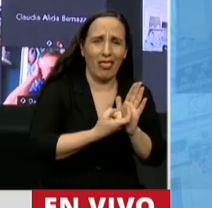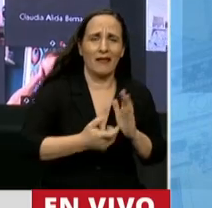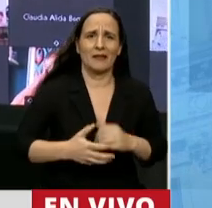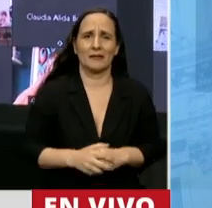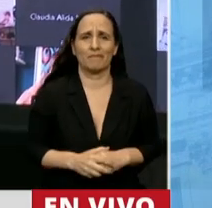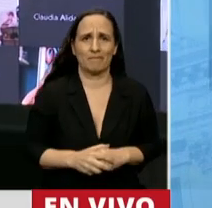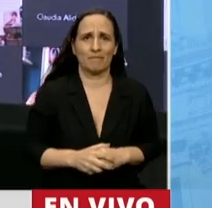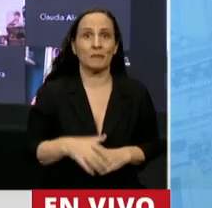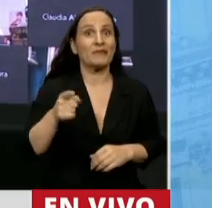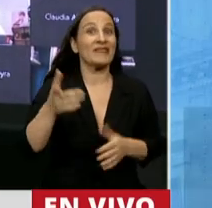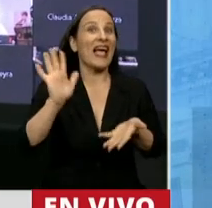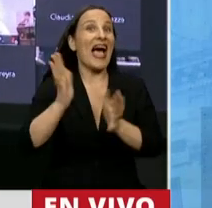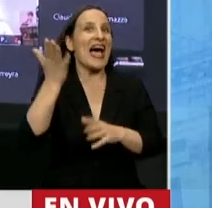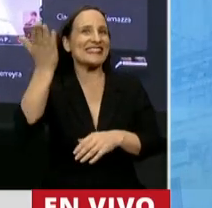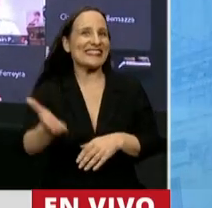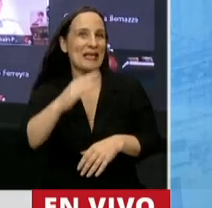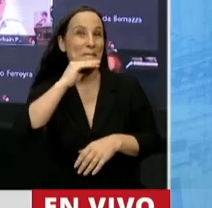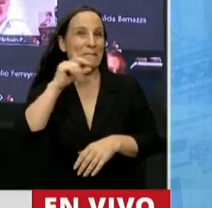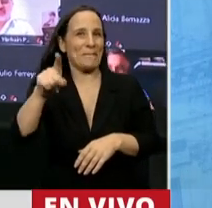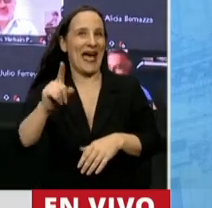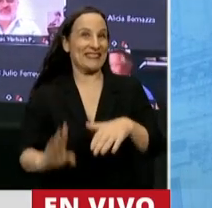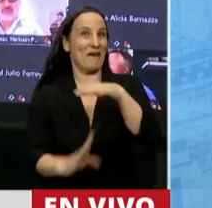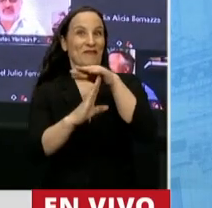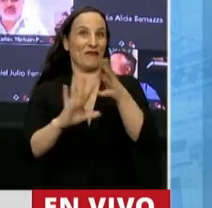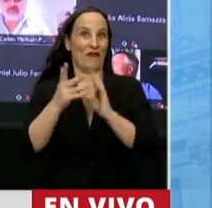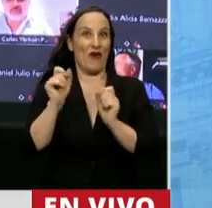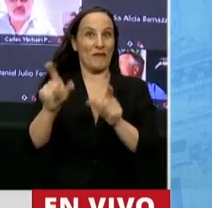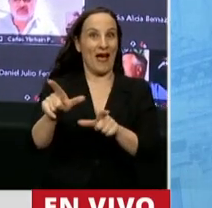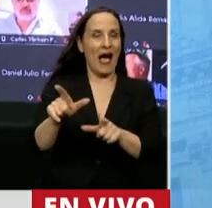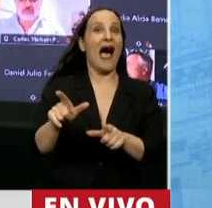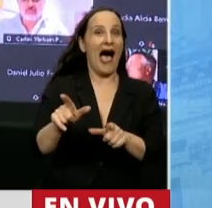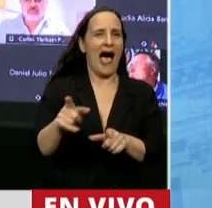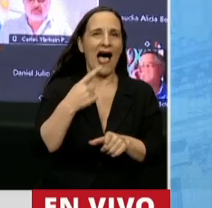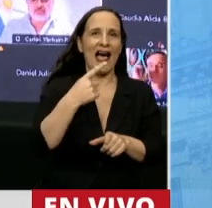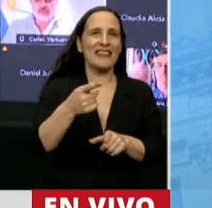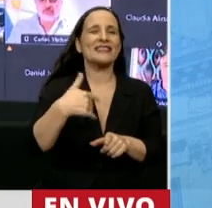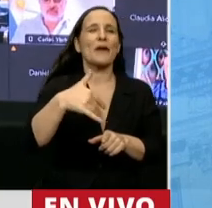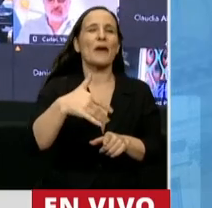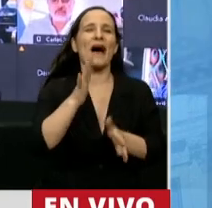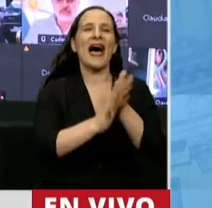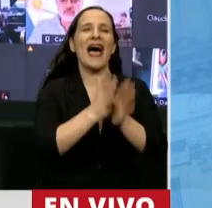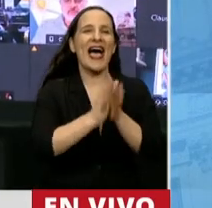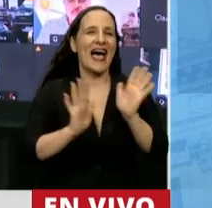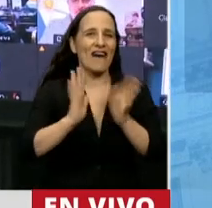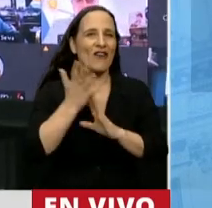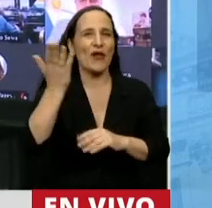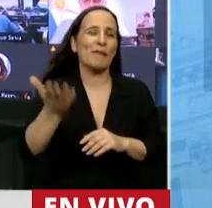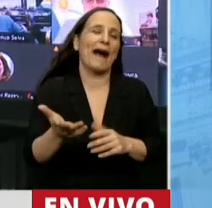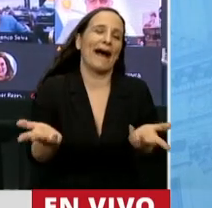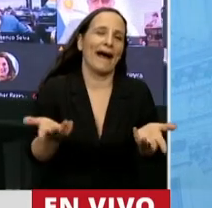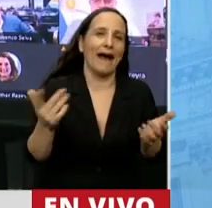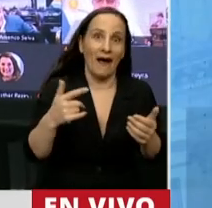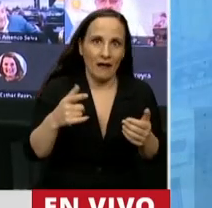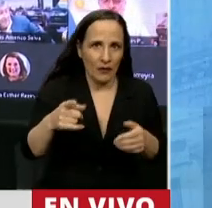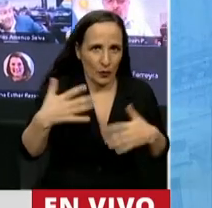Y este Massa Palutza iba a ser gratis. ¿Se acuerdan que decían que iba a ser gratis? Nos costó millones, nos costó